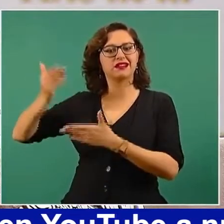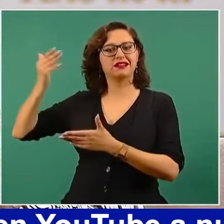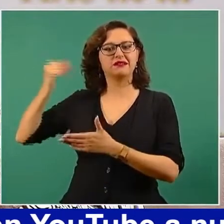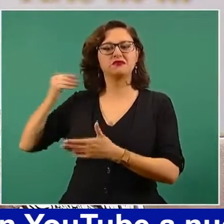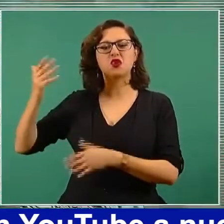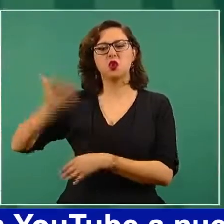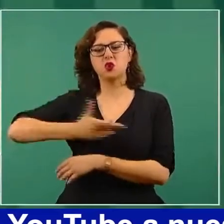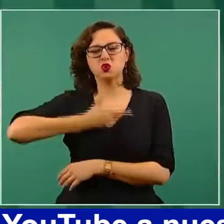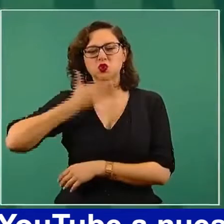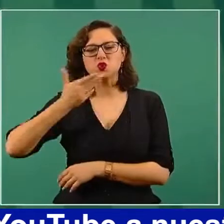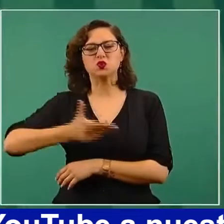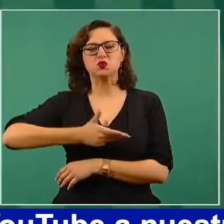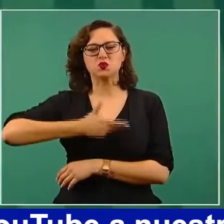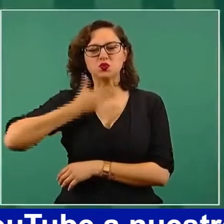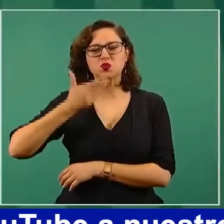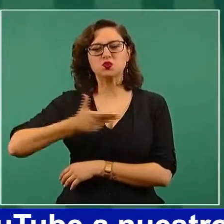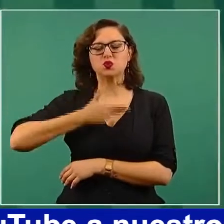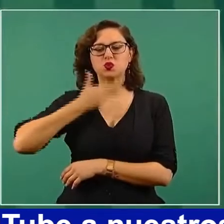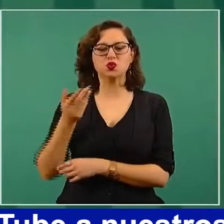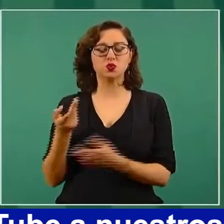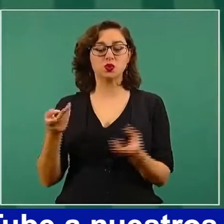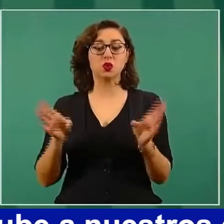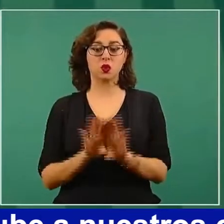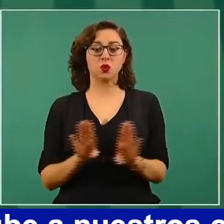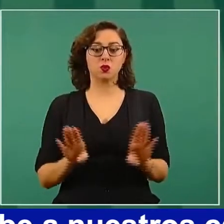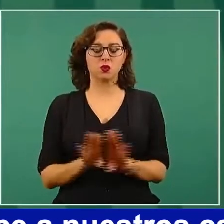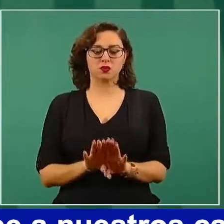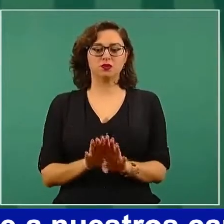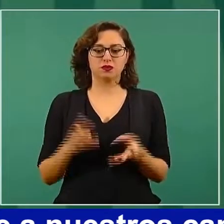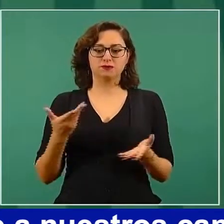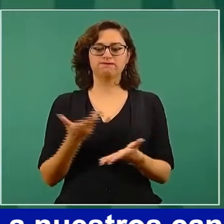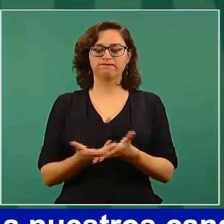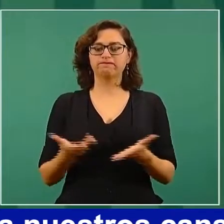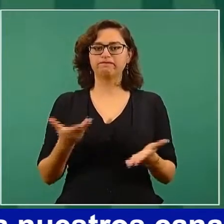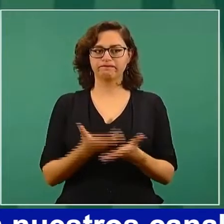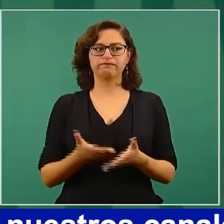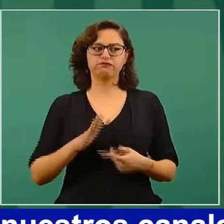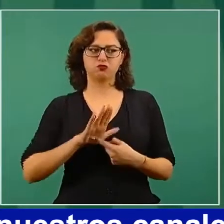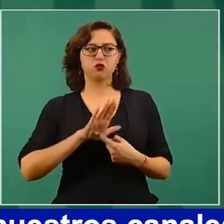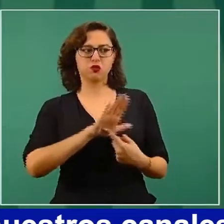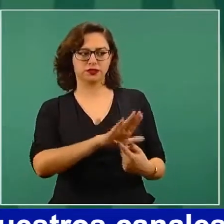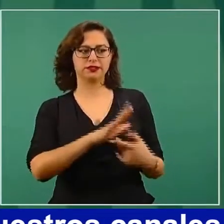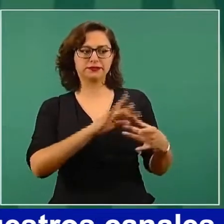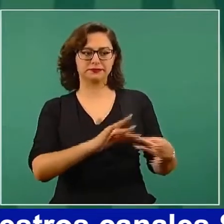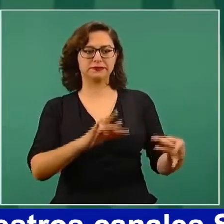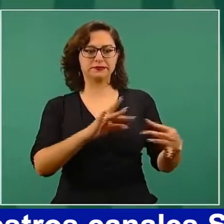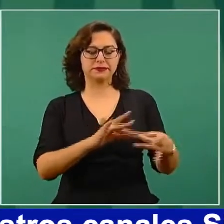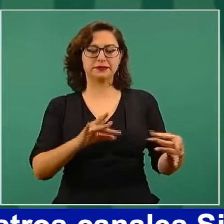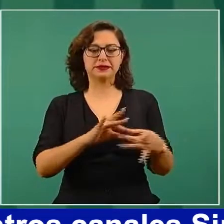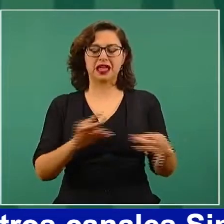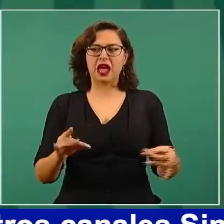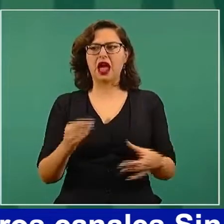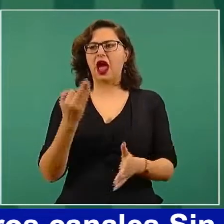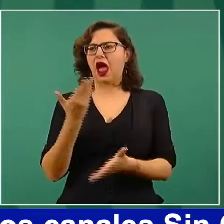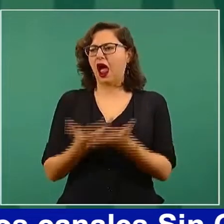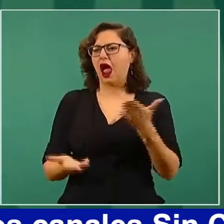el pasado. siguen habiendo en las redes sociales, pero